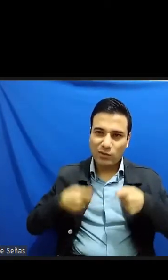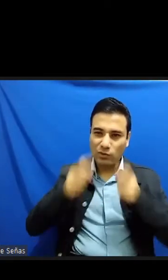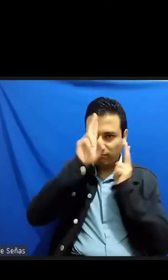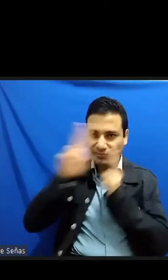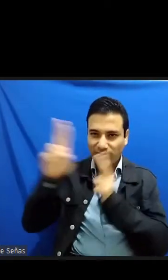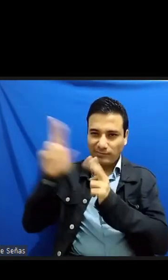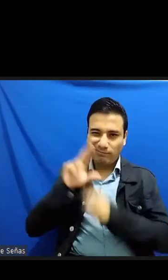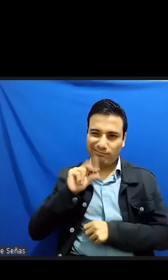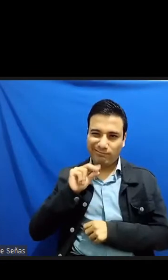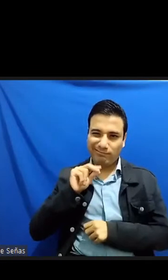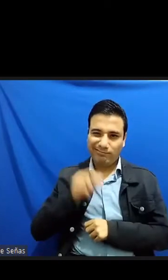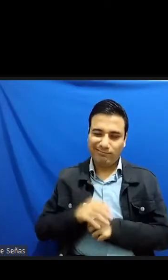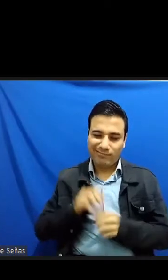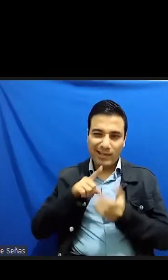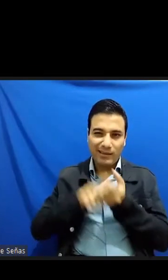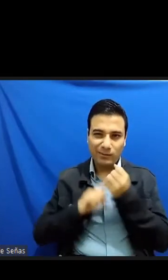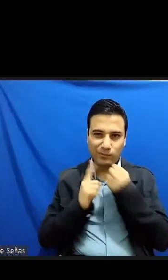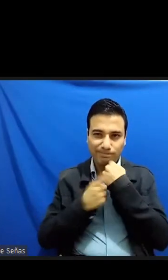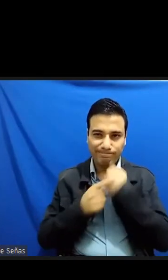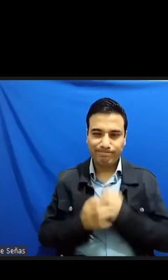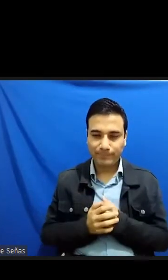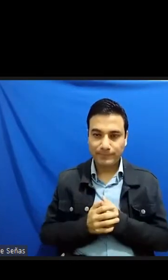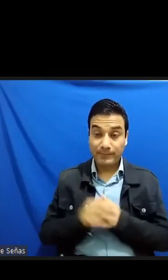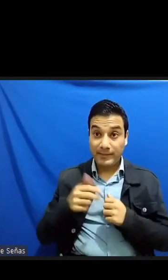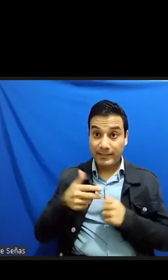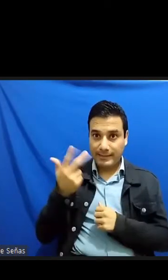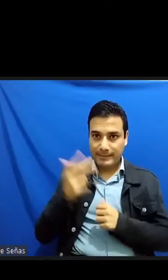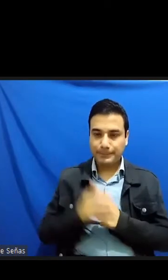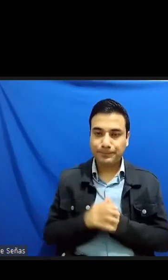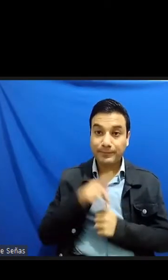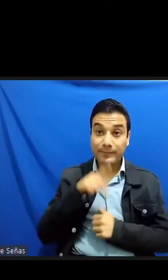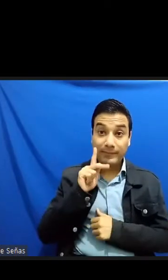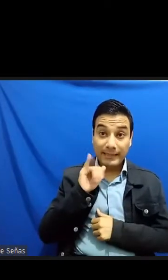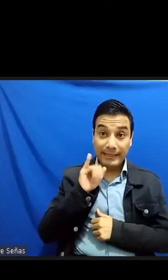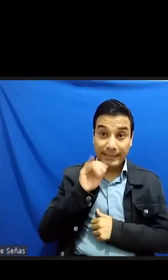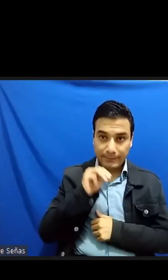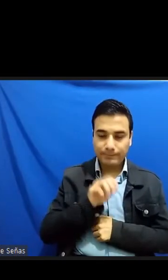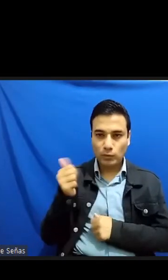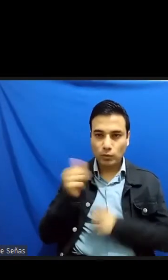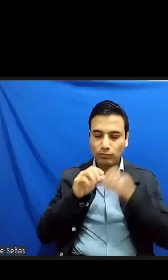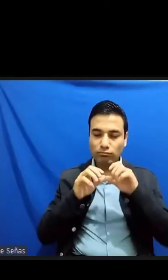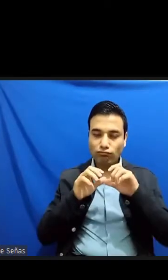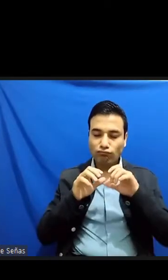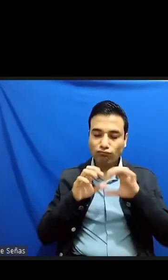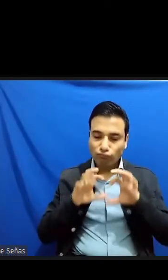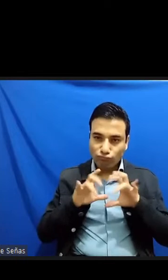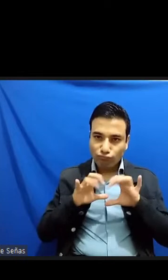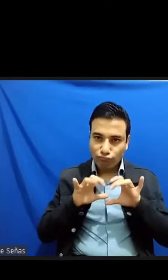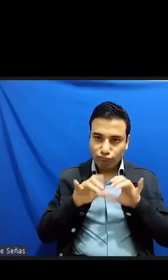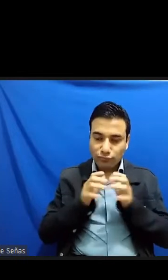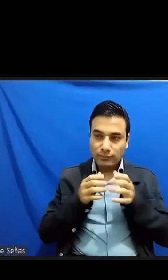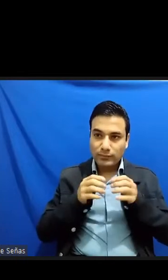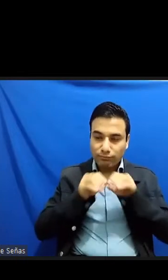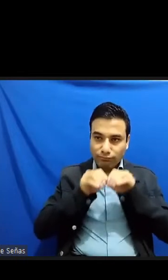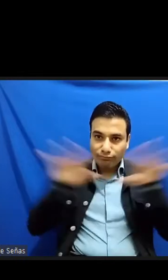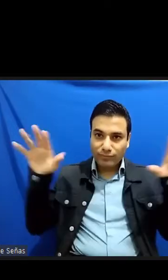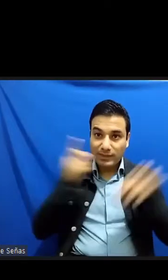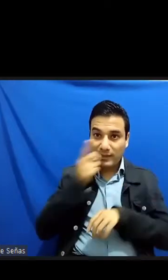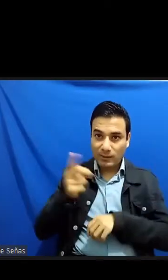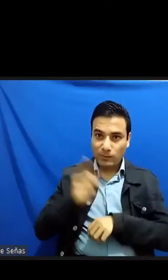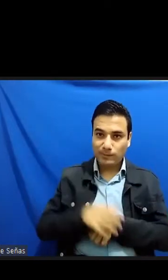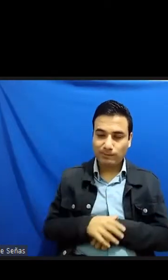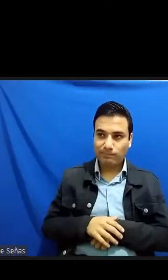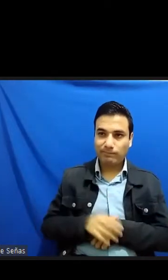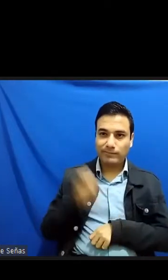King en otro artículo no tardó en hacer pública la delación de Nagaoka